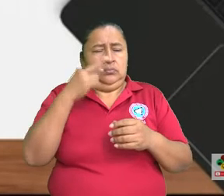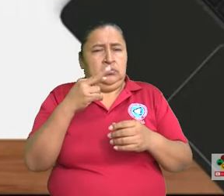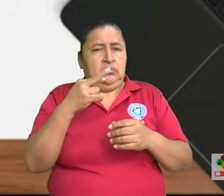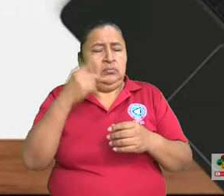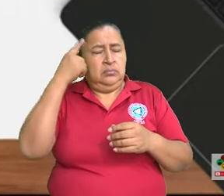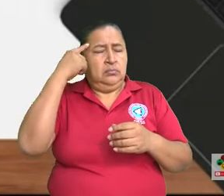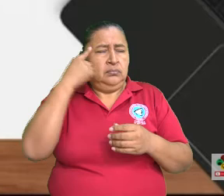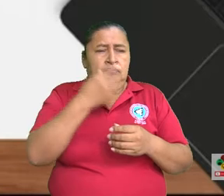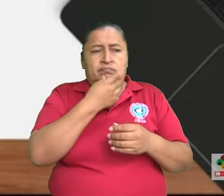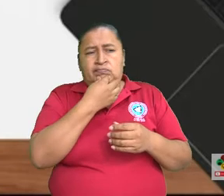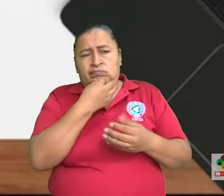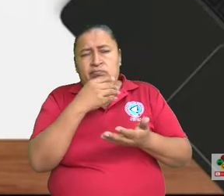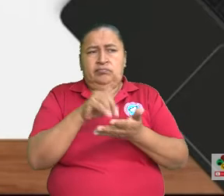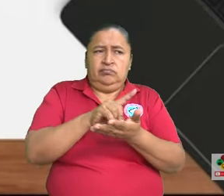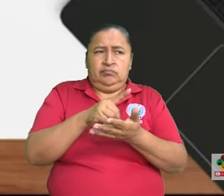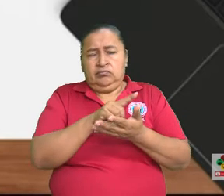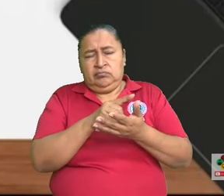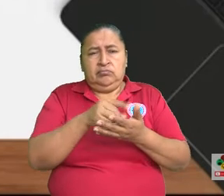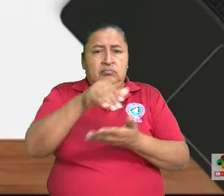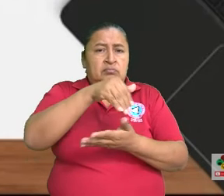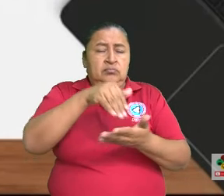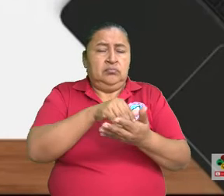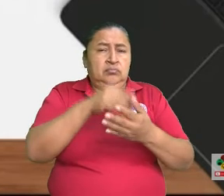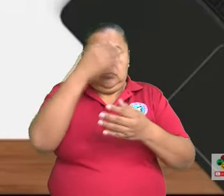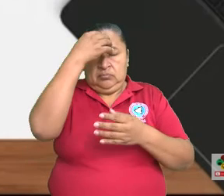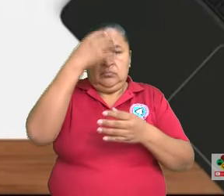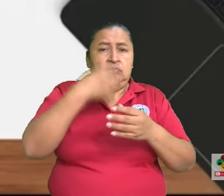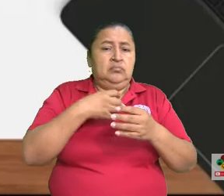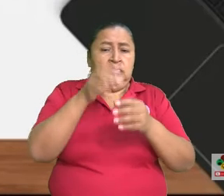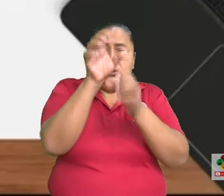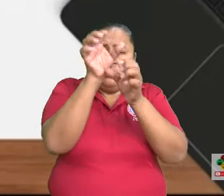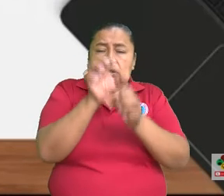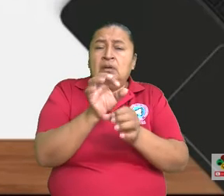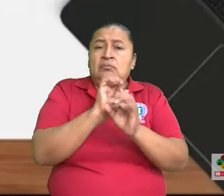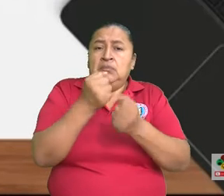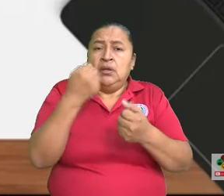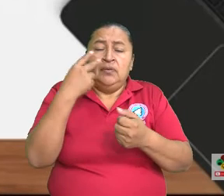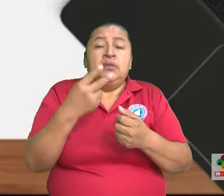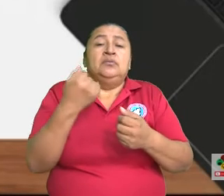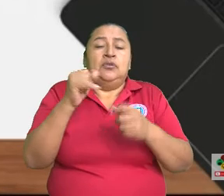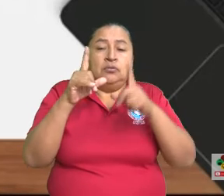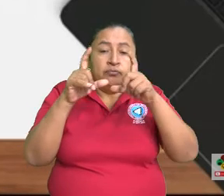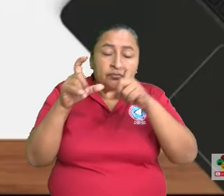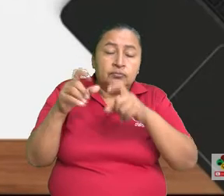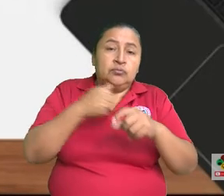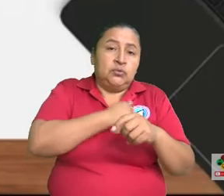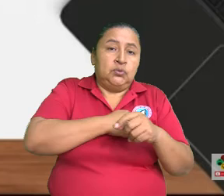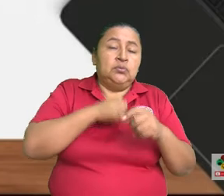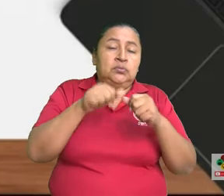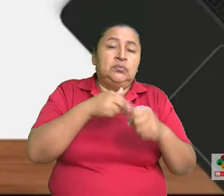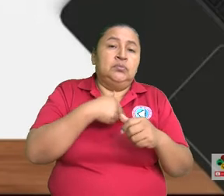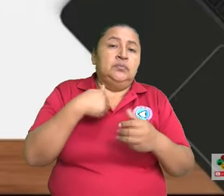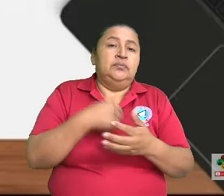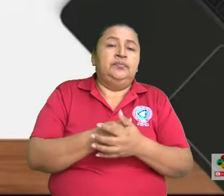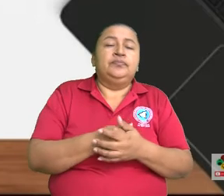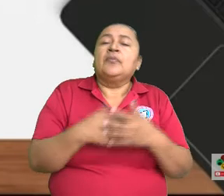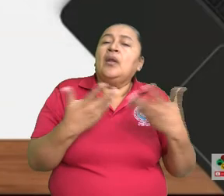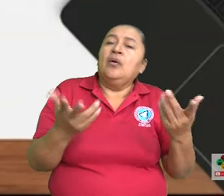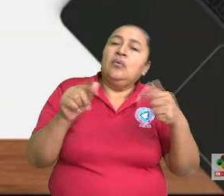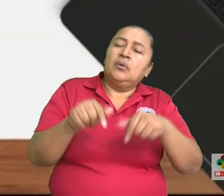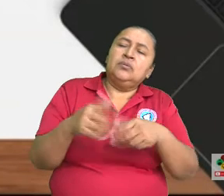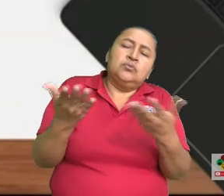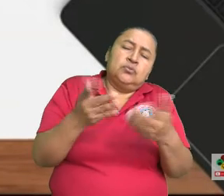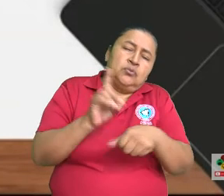algo a nivel central, pues, vamos a enviar los estudios de imagen que son necesarios. Ya. Ahora, ¿cómo es el tratamiento, doctor?